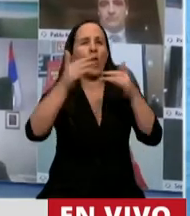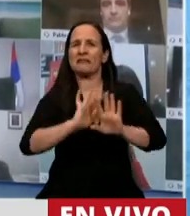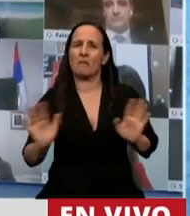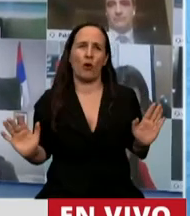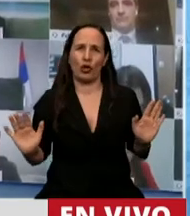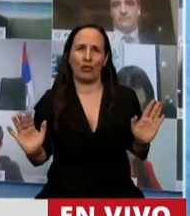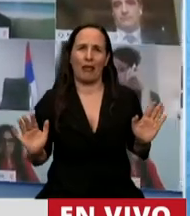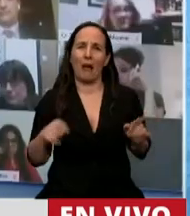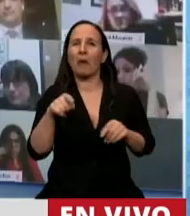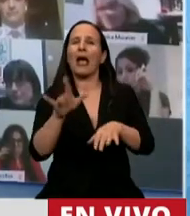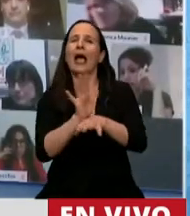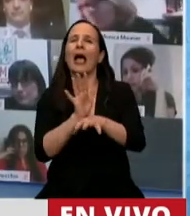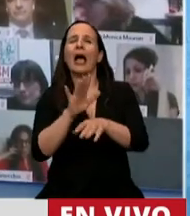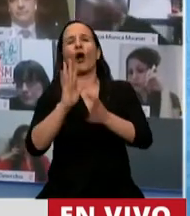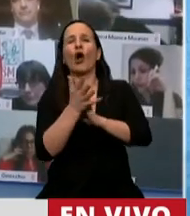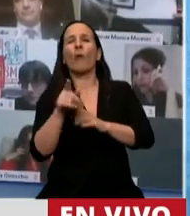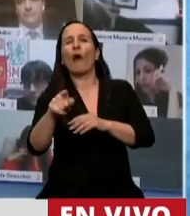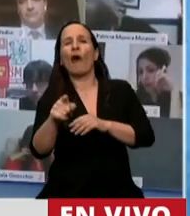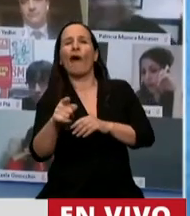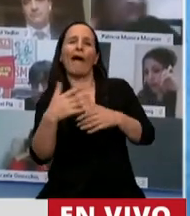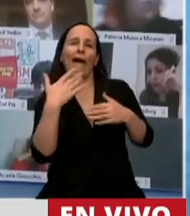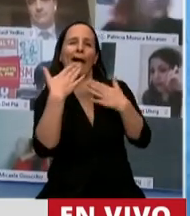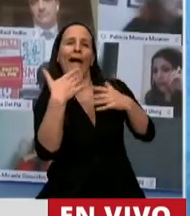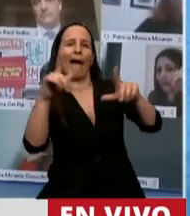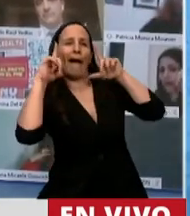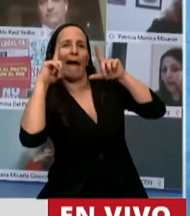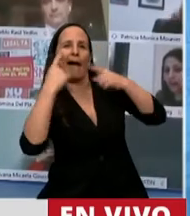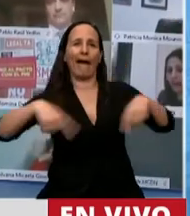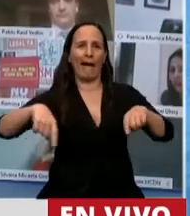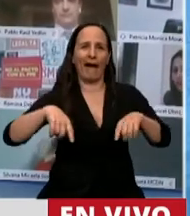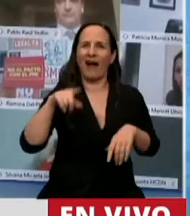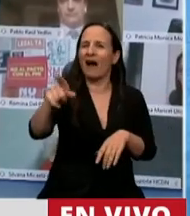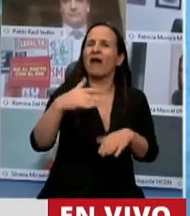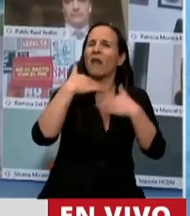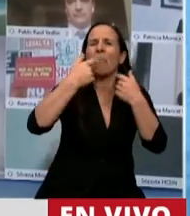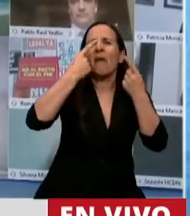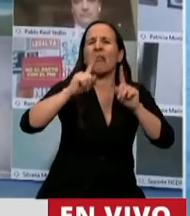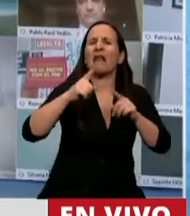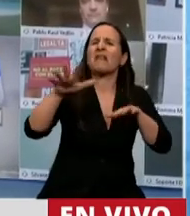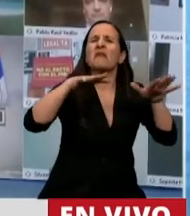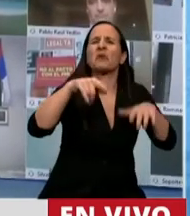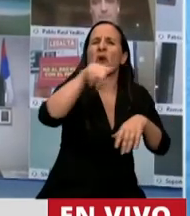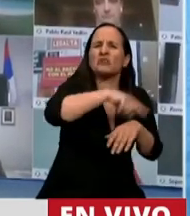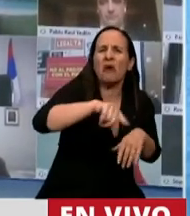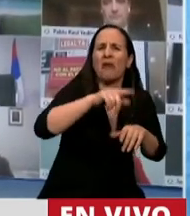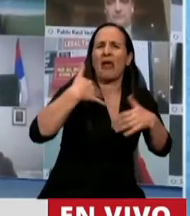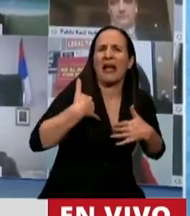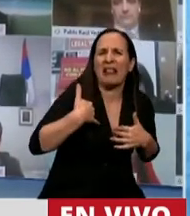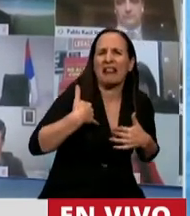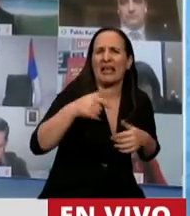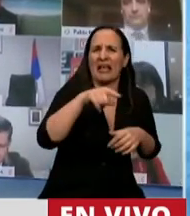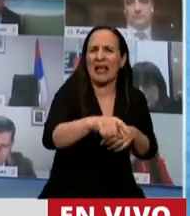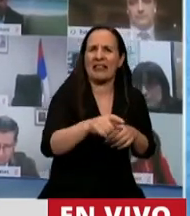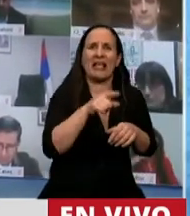El mismo circo que están haciendo ahora. No les importa los 8.900 disfunciones que tenemos en la Argentina. No les importa que la Sociedad Argentina de